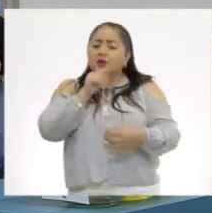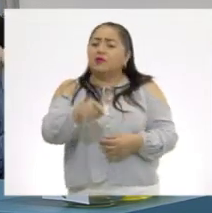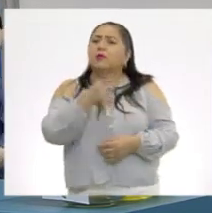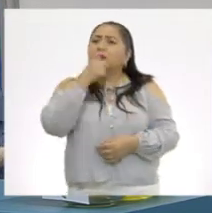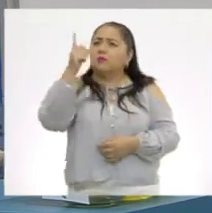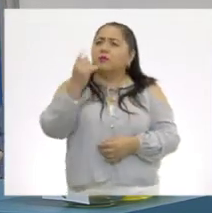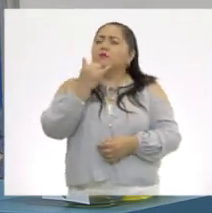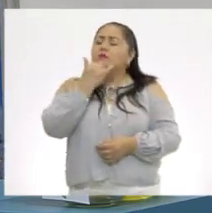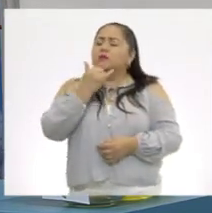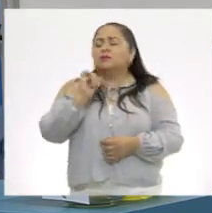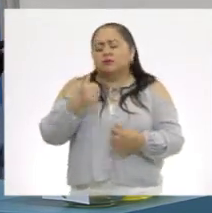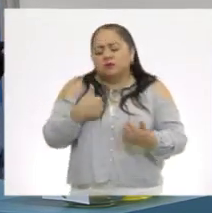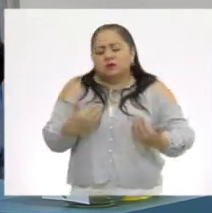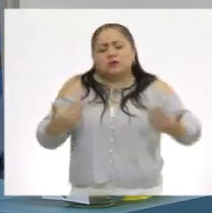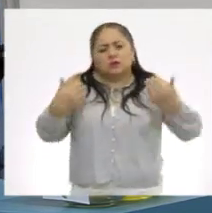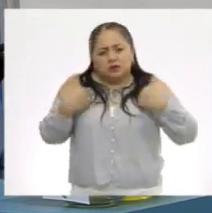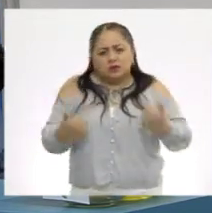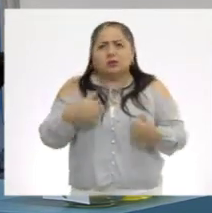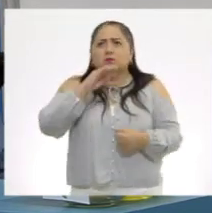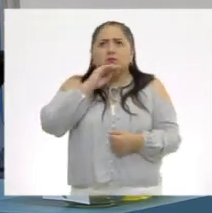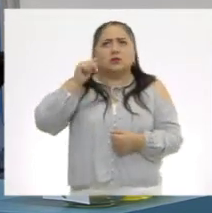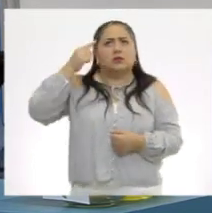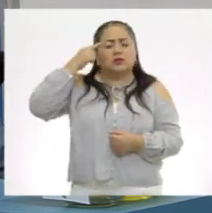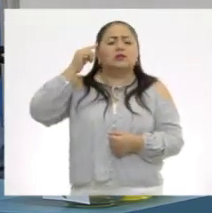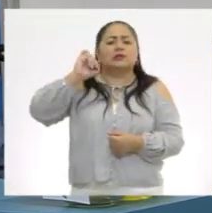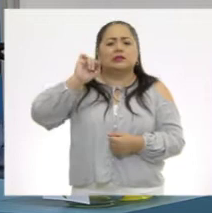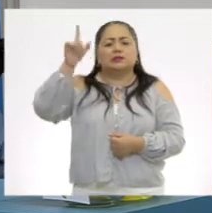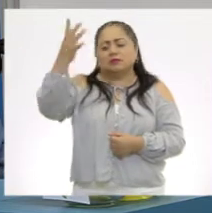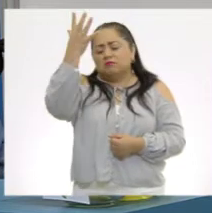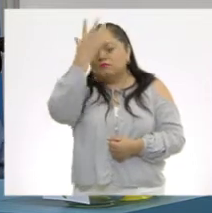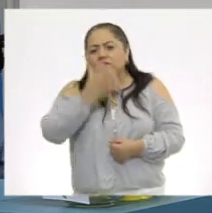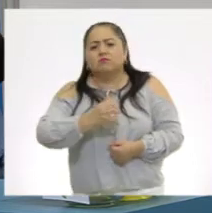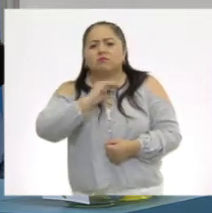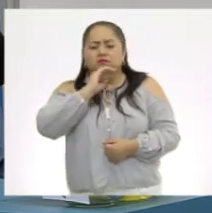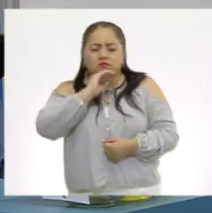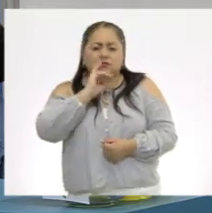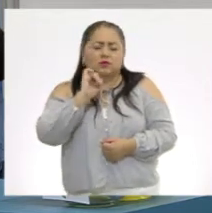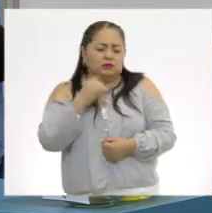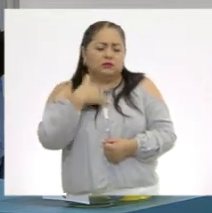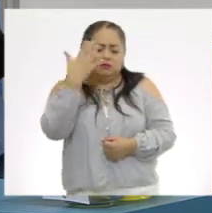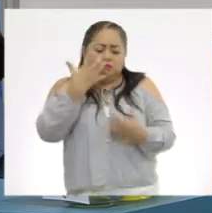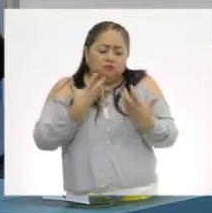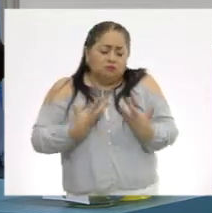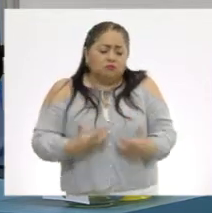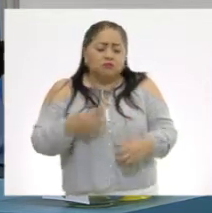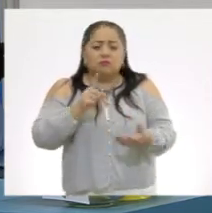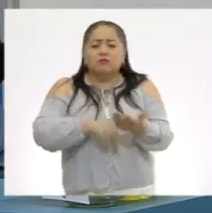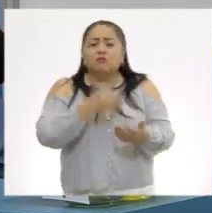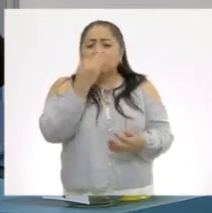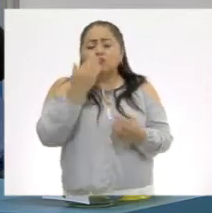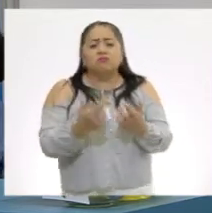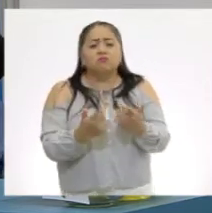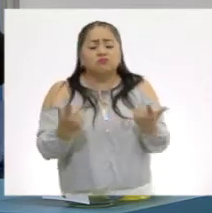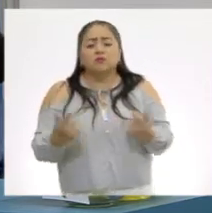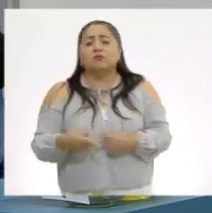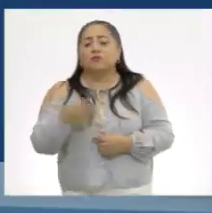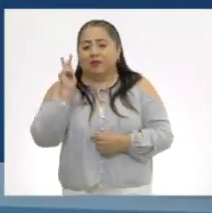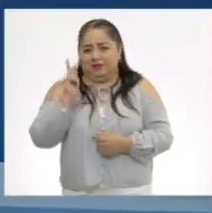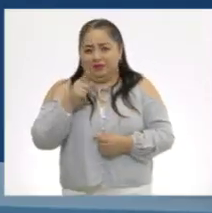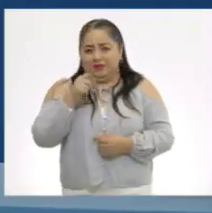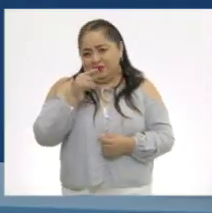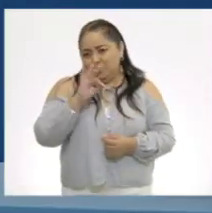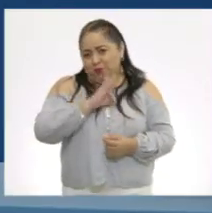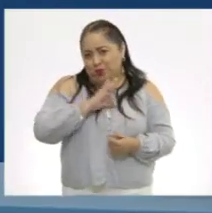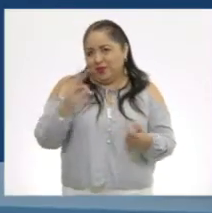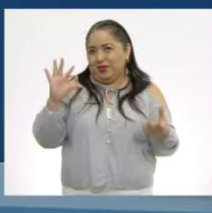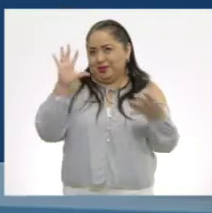dile que tú la comprendes y comprendes que ella se sintió triste y decepcionada por su flor. ¿Te hubiera gustado poder